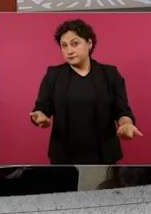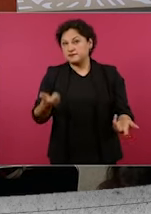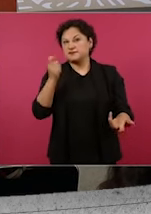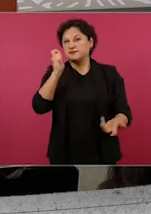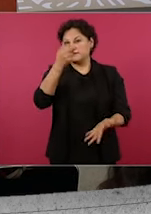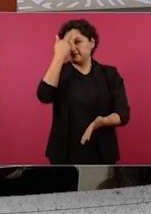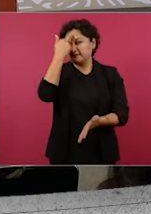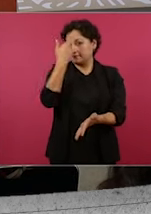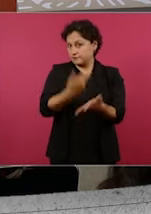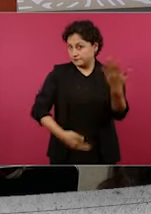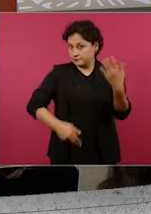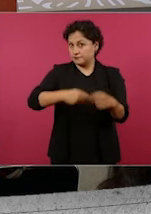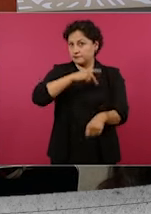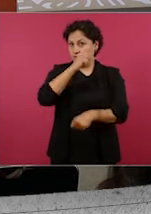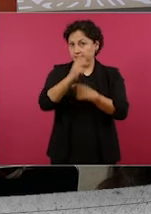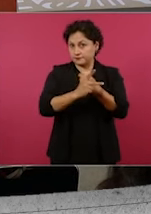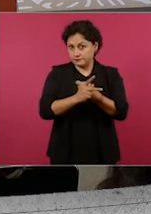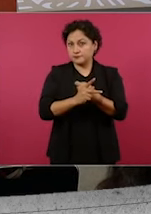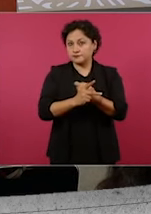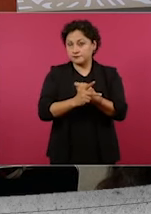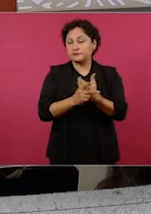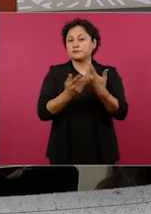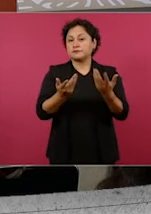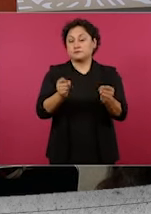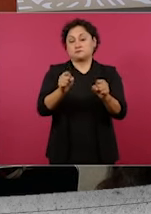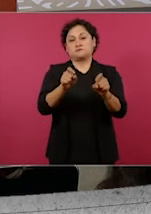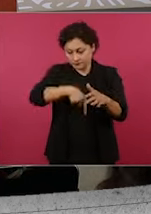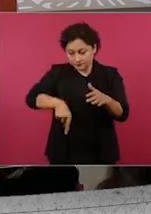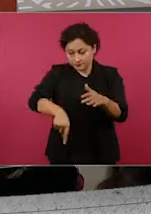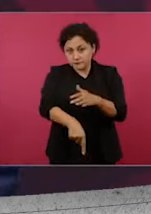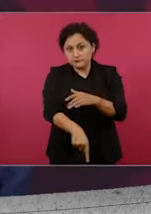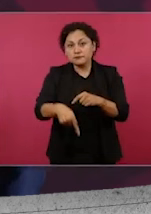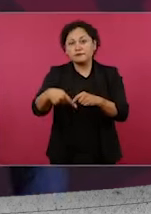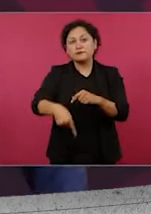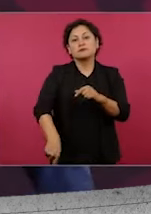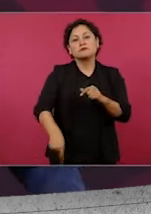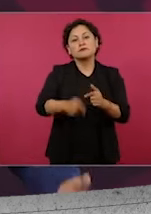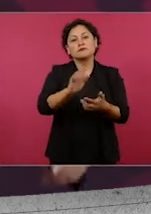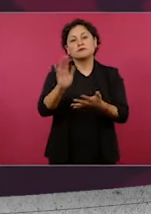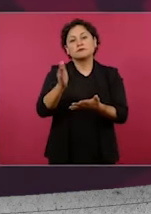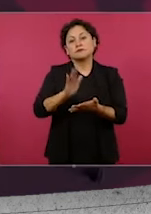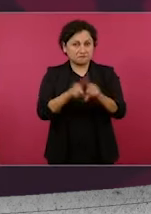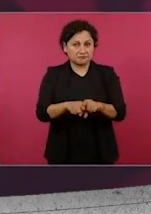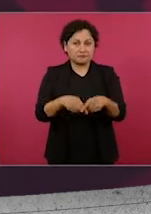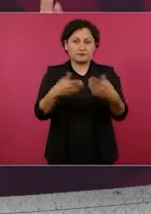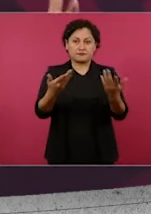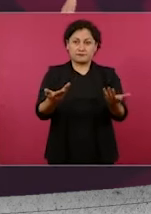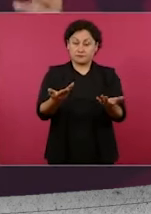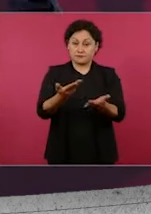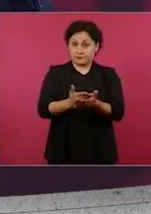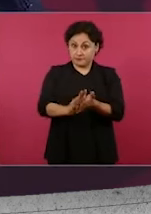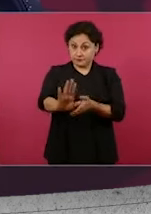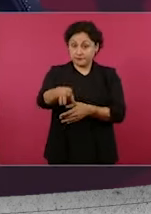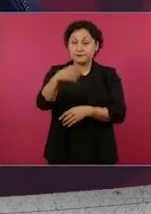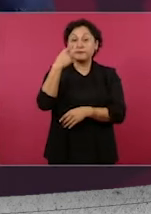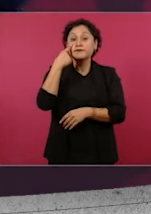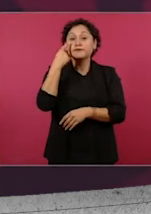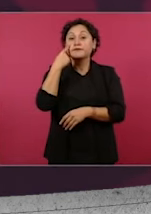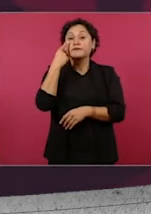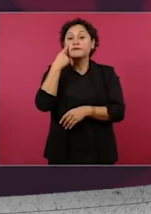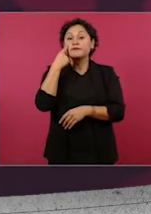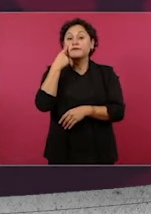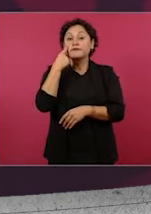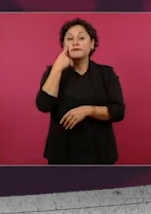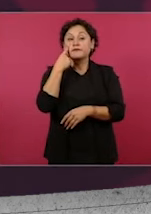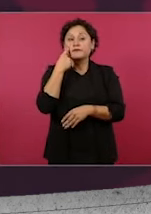agotar los acuíferos. Pero además ya con las concesiones otorgadas es